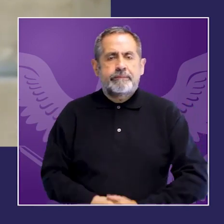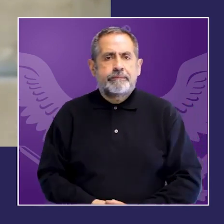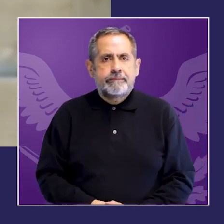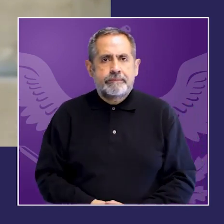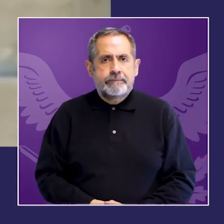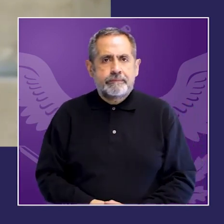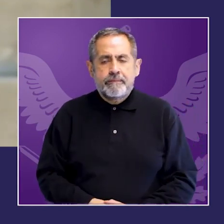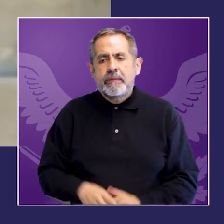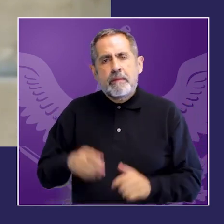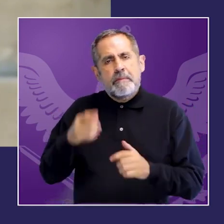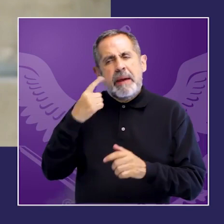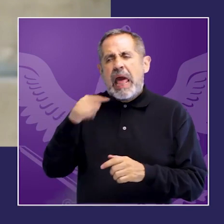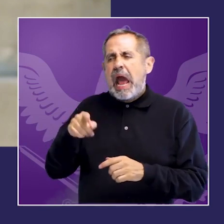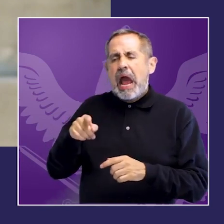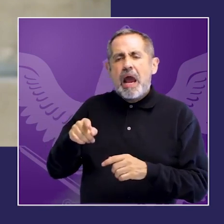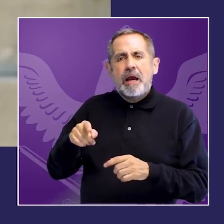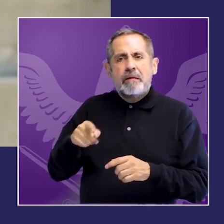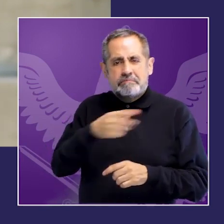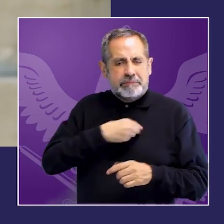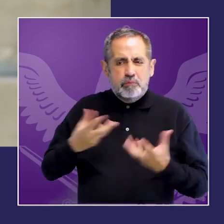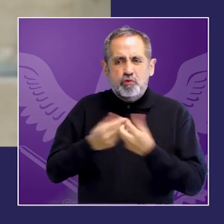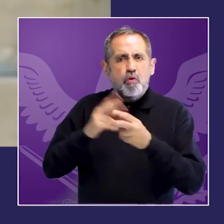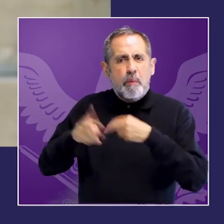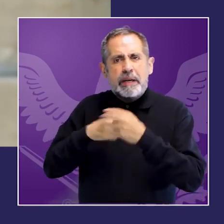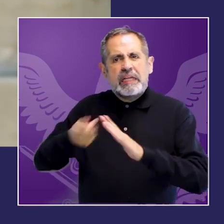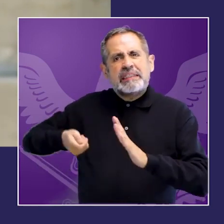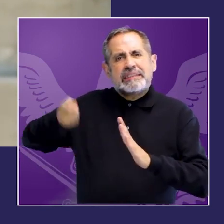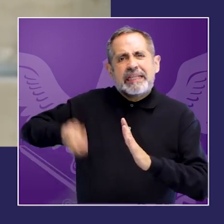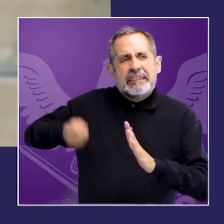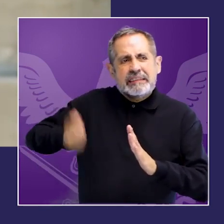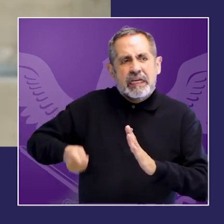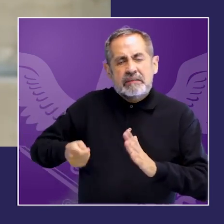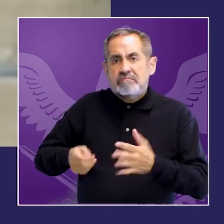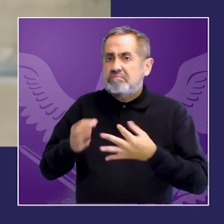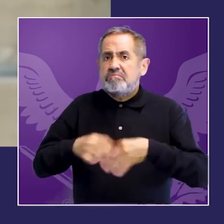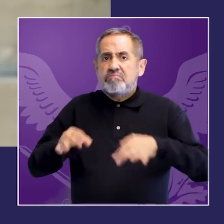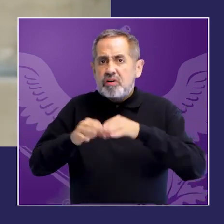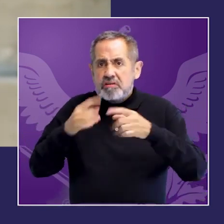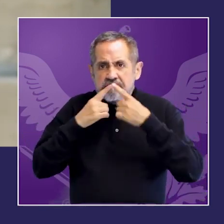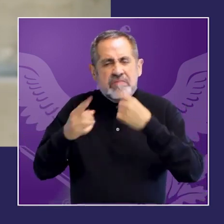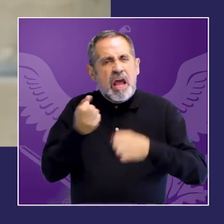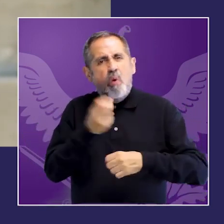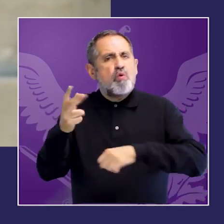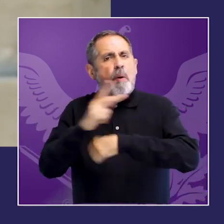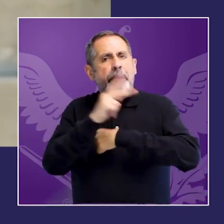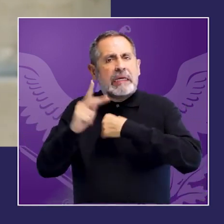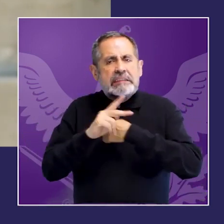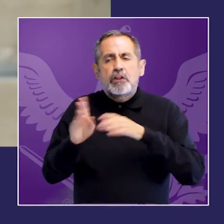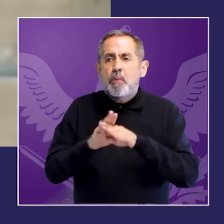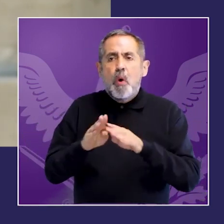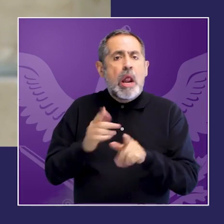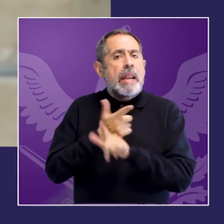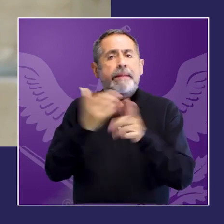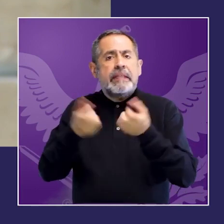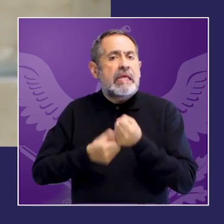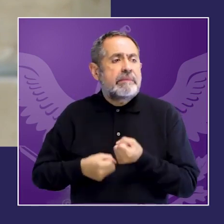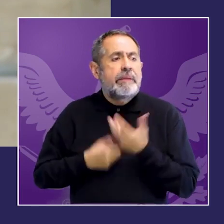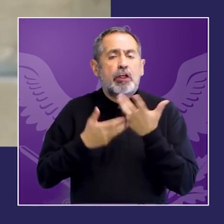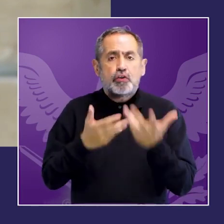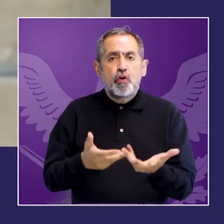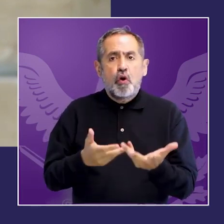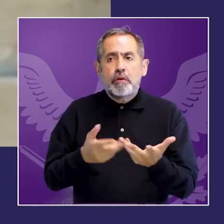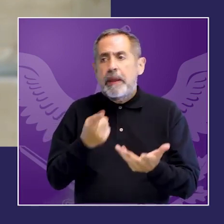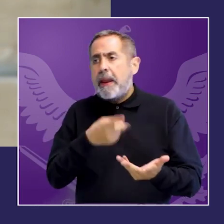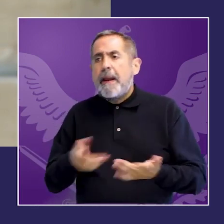en algunos países de la región la libertad de expresión de víctimas y periodistas a fin de permitir la evaluación crítica del quehacer estatal